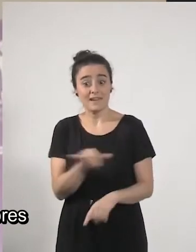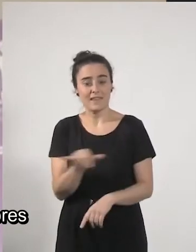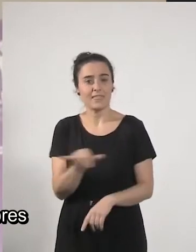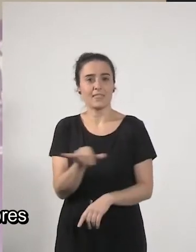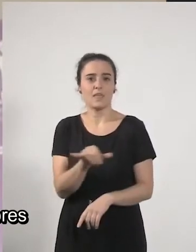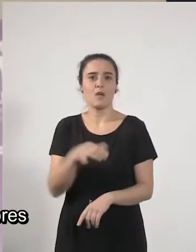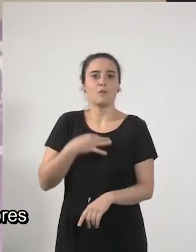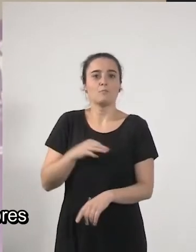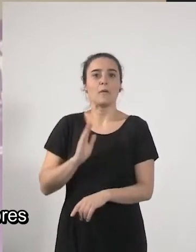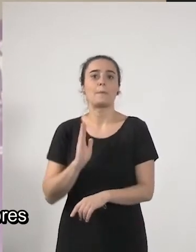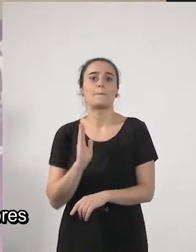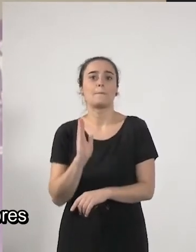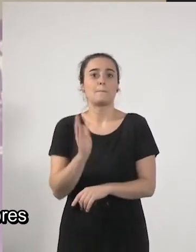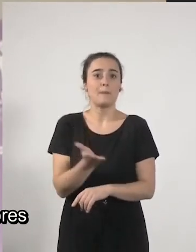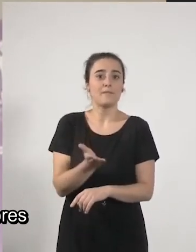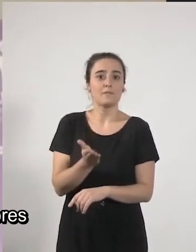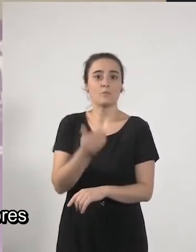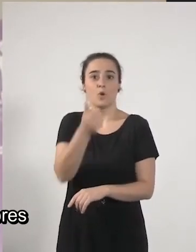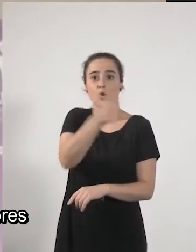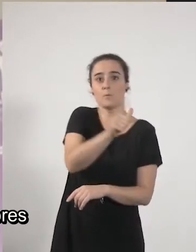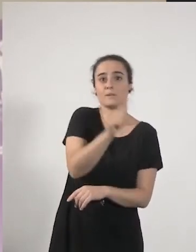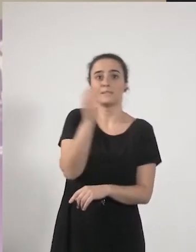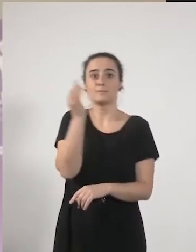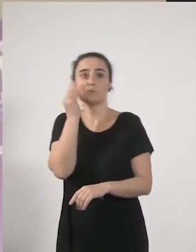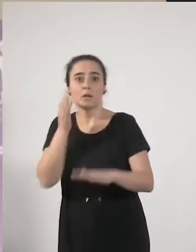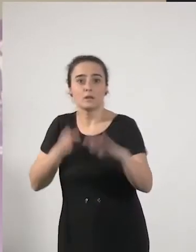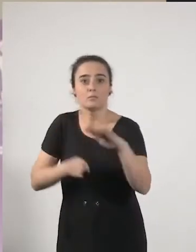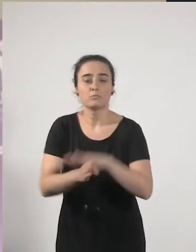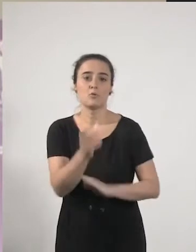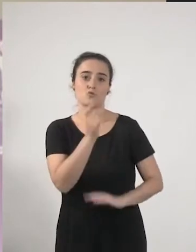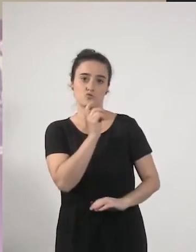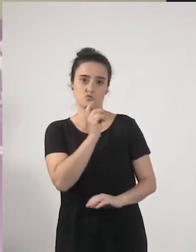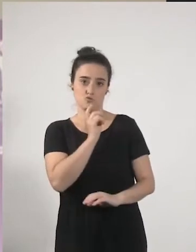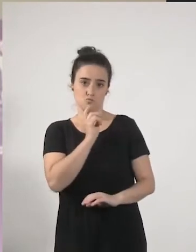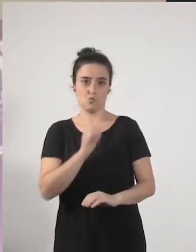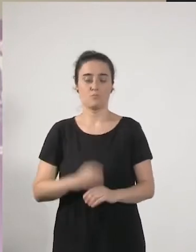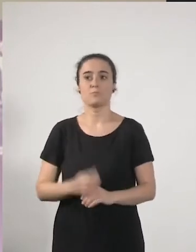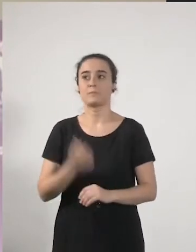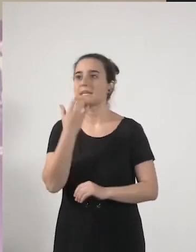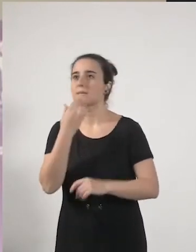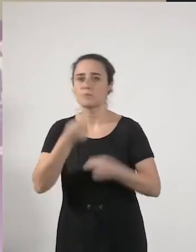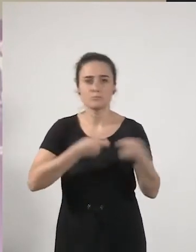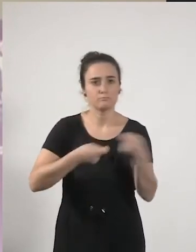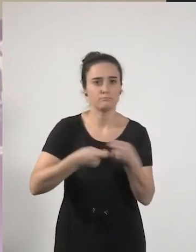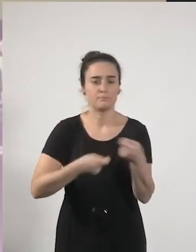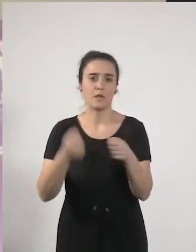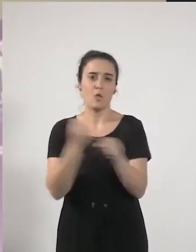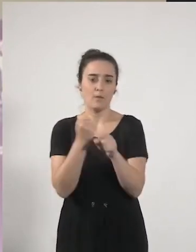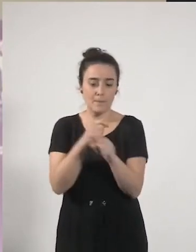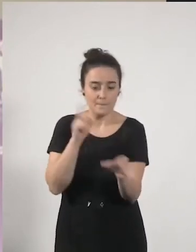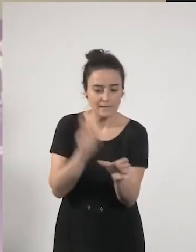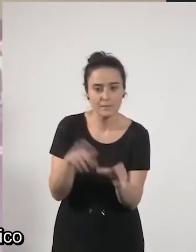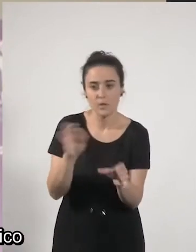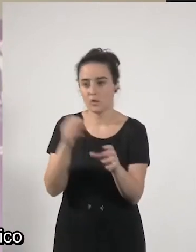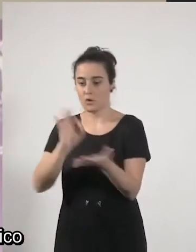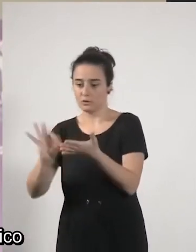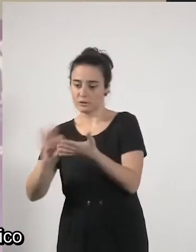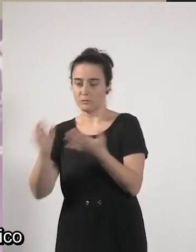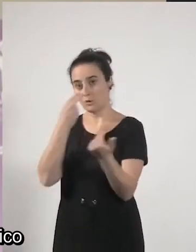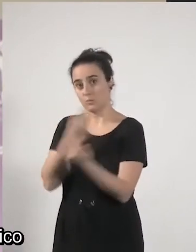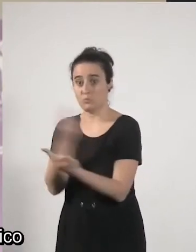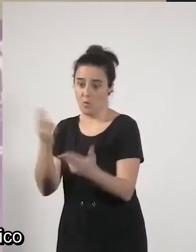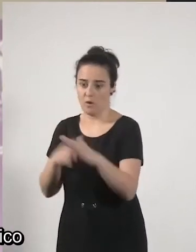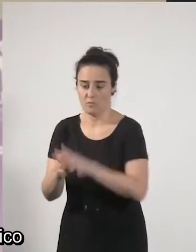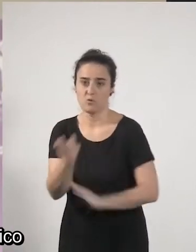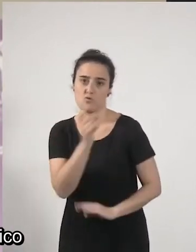a la manera en que mujeres y hombres accedan a todo, desde la participación en el mercado laboral a los servicios públicos. Por tanto,